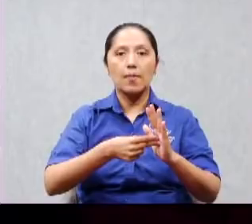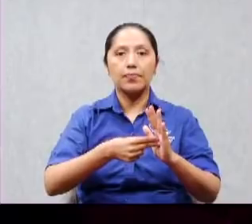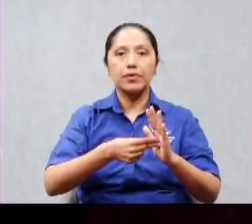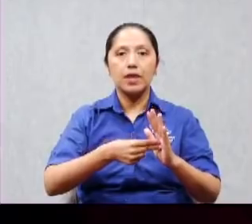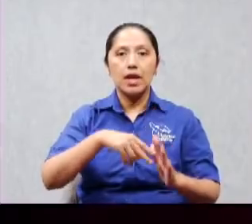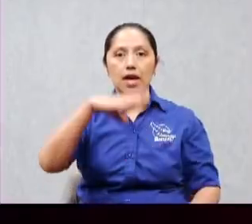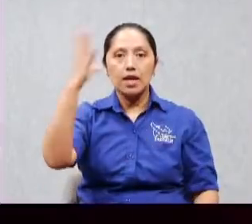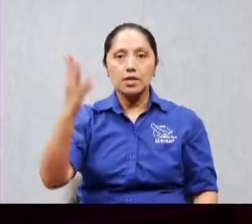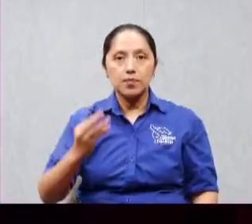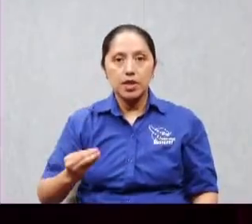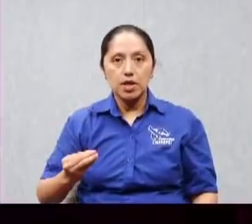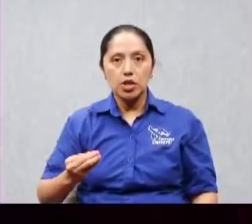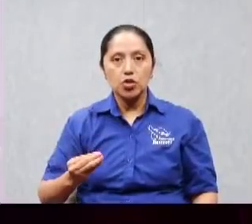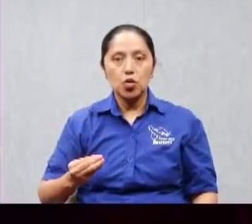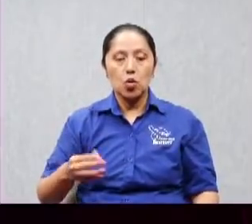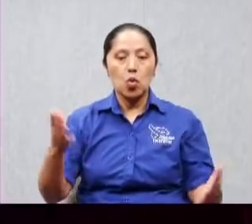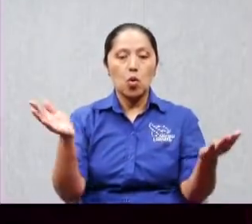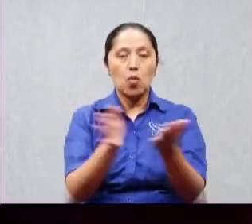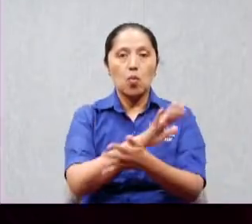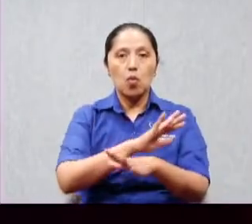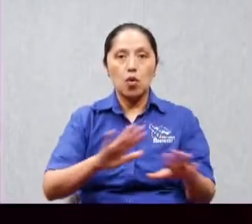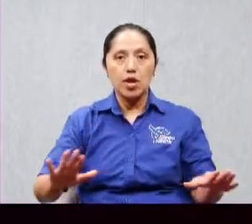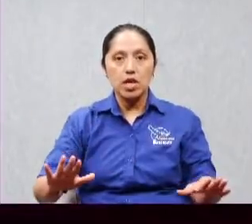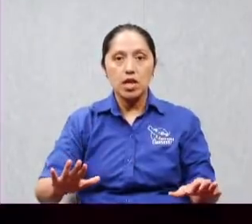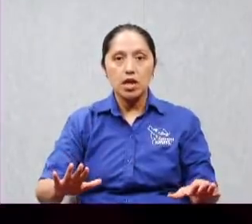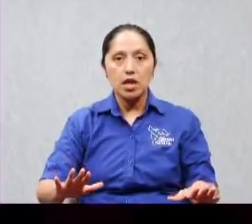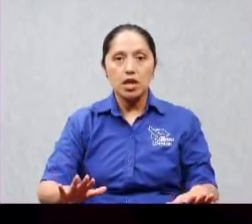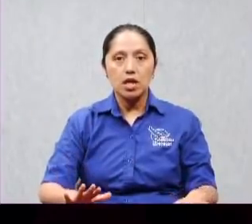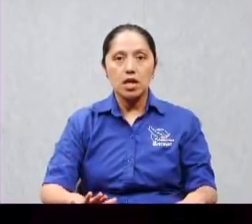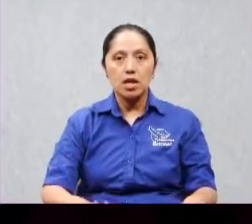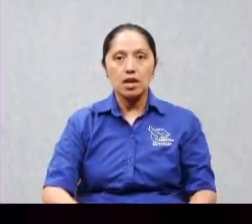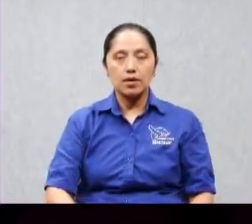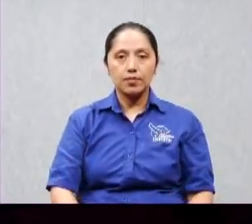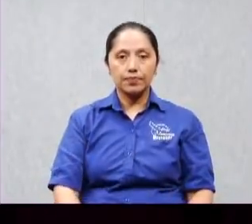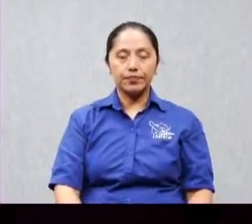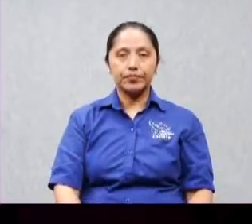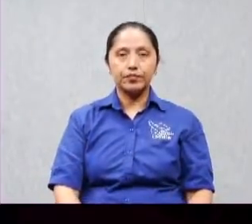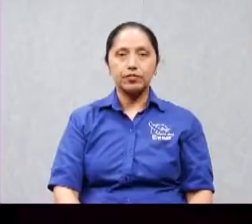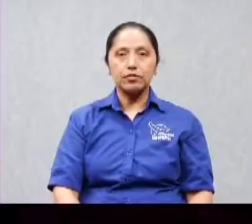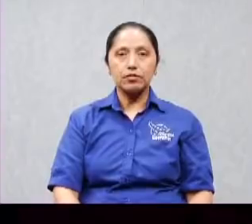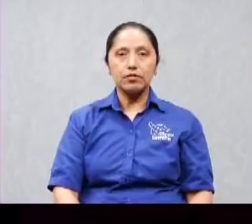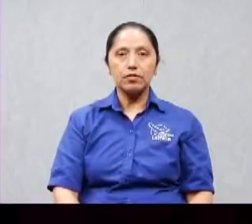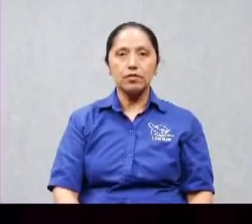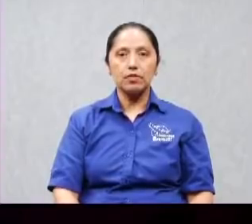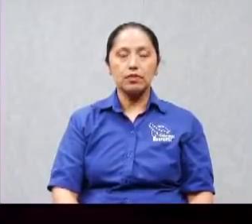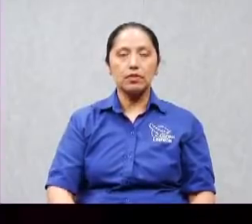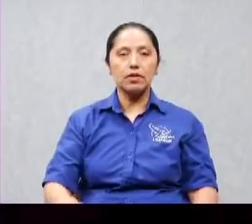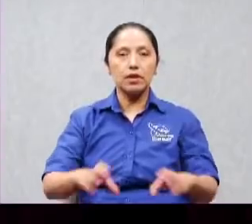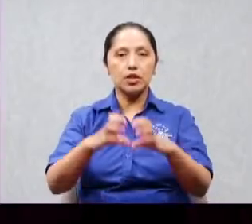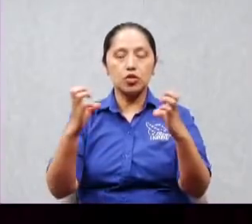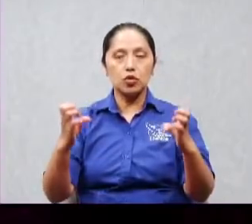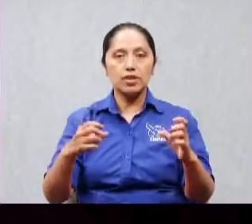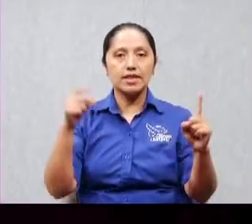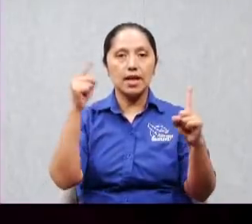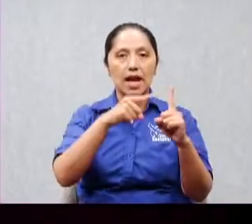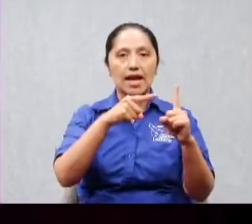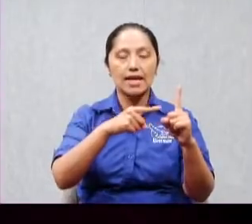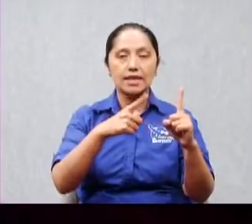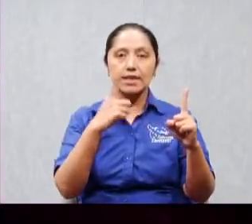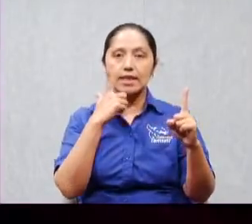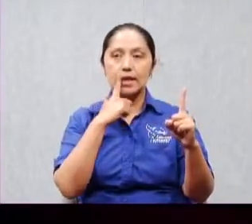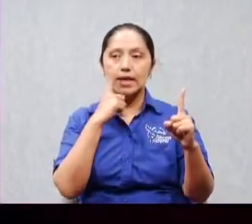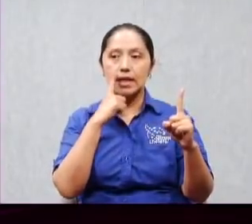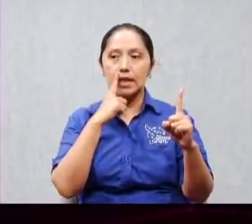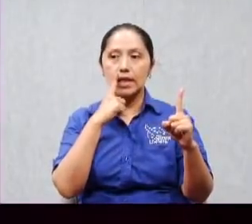entonces este este hombre si escriba dice aquí lo instruyeron fíjense que él era un